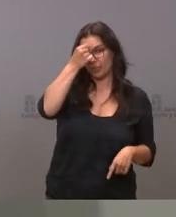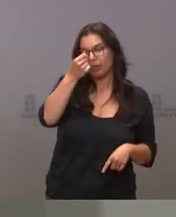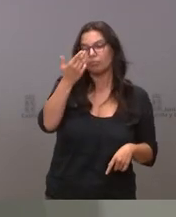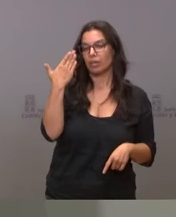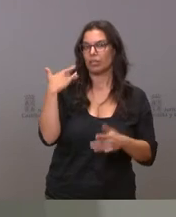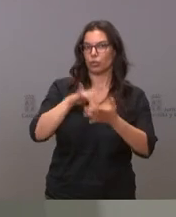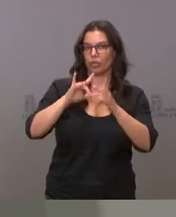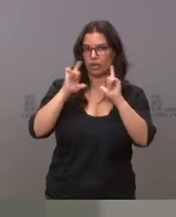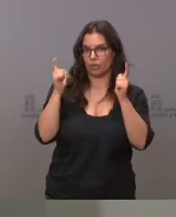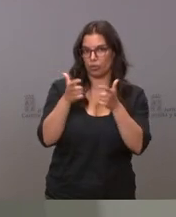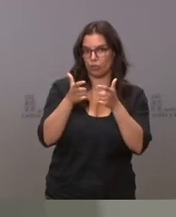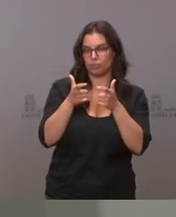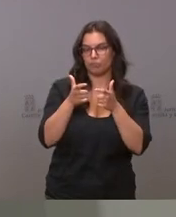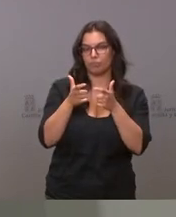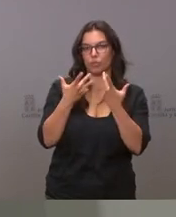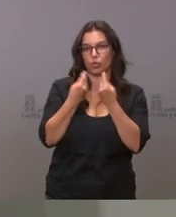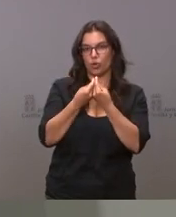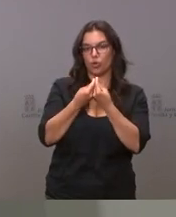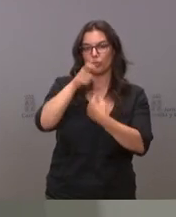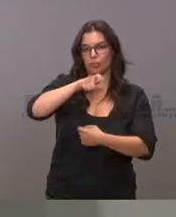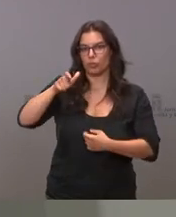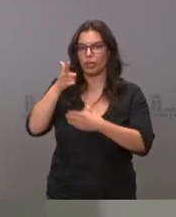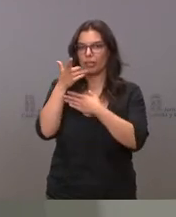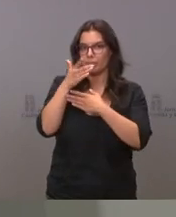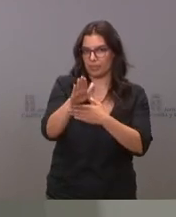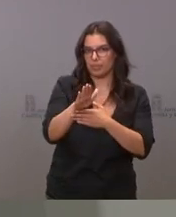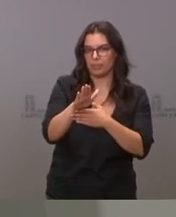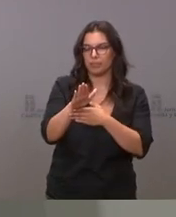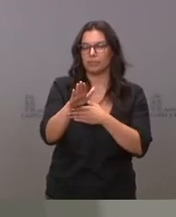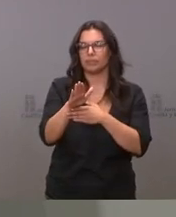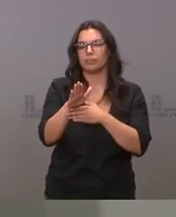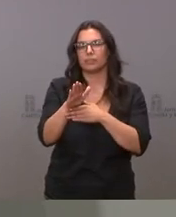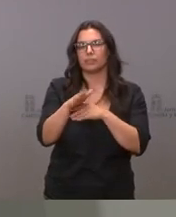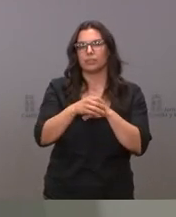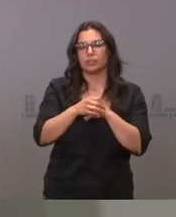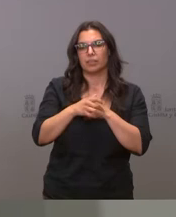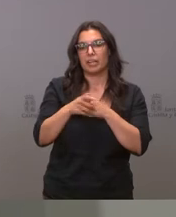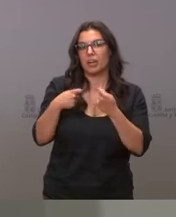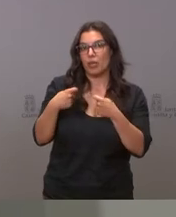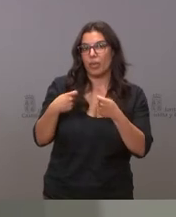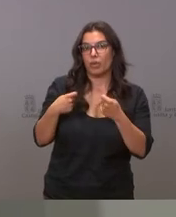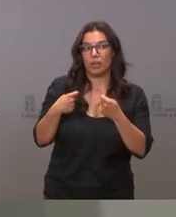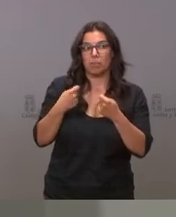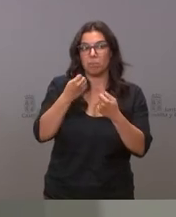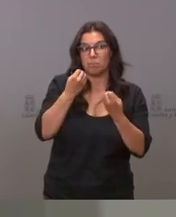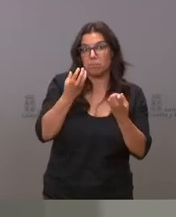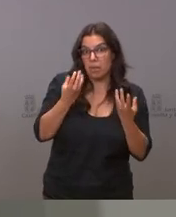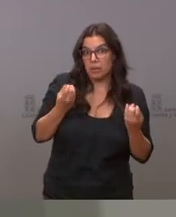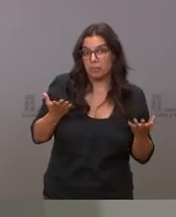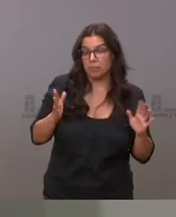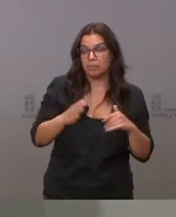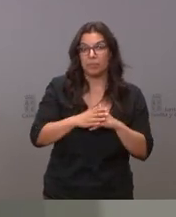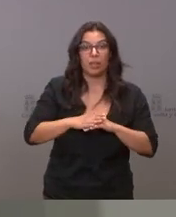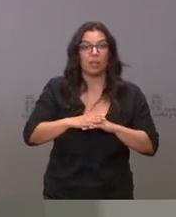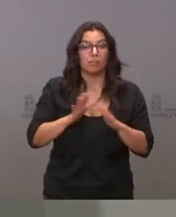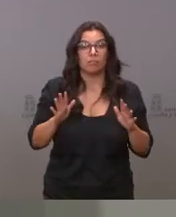con representantes de ese partido las negociaciones yo creo que van bien y básicamente